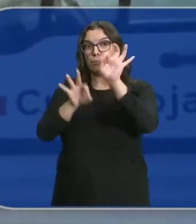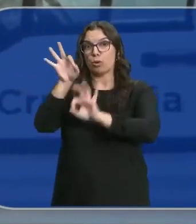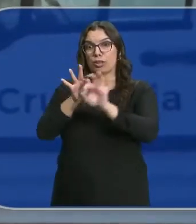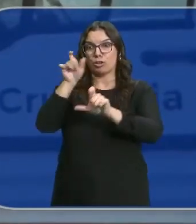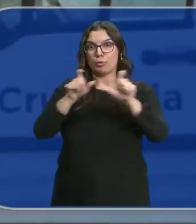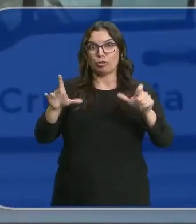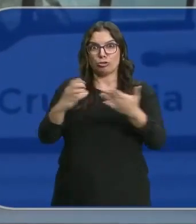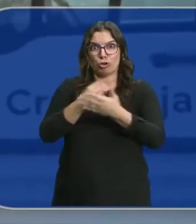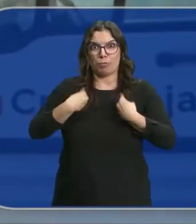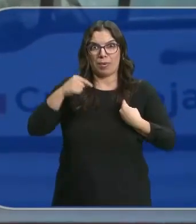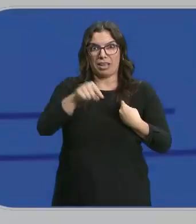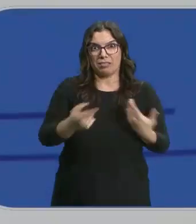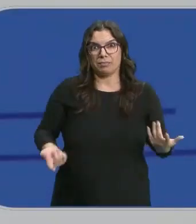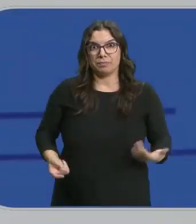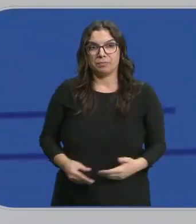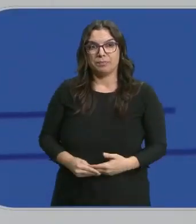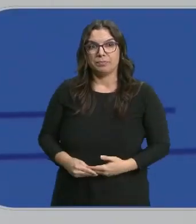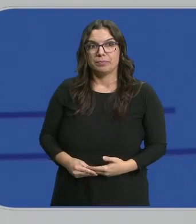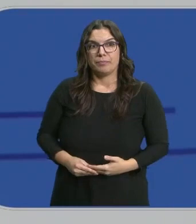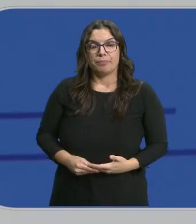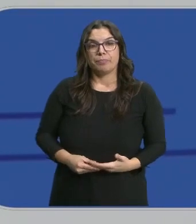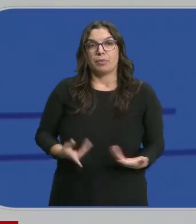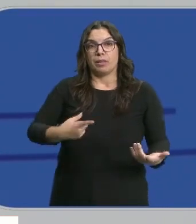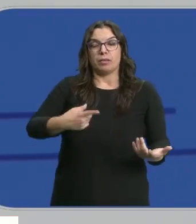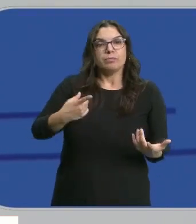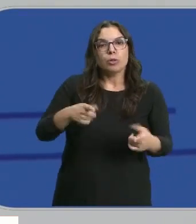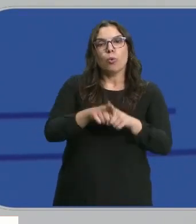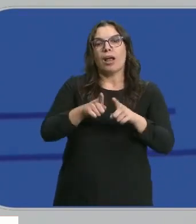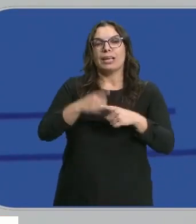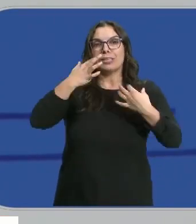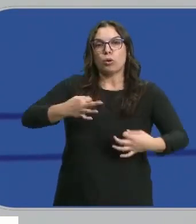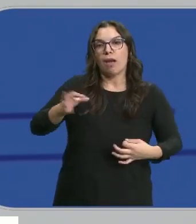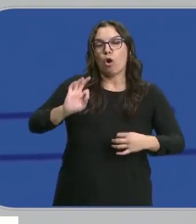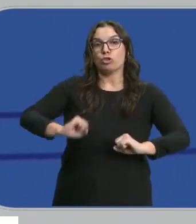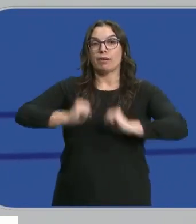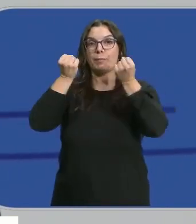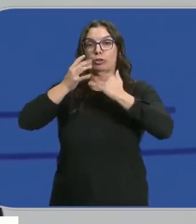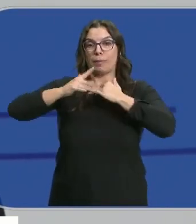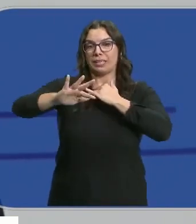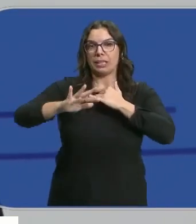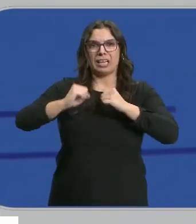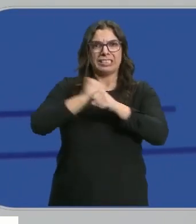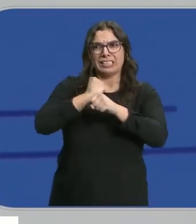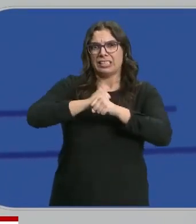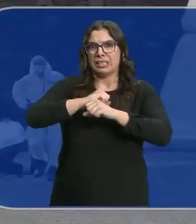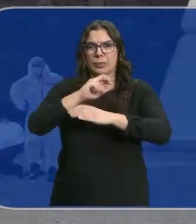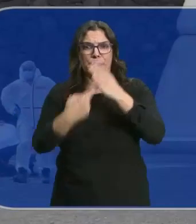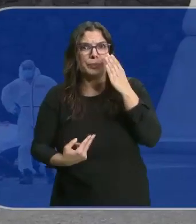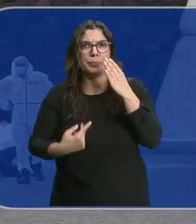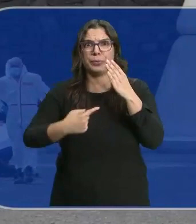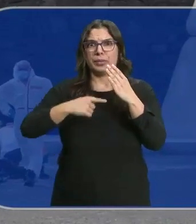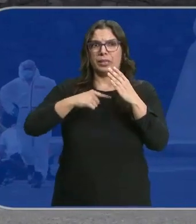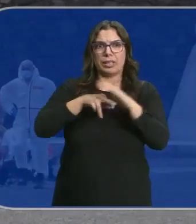toda la población de esta pequeña isla. Cuerpos y fuerzas de seguridad o de salvamento marítimo que cada vez están más usados y con menos medios.